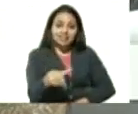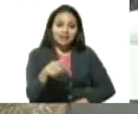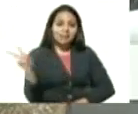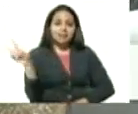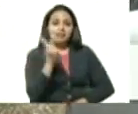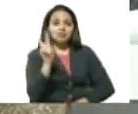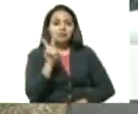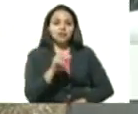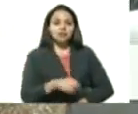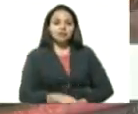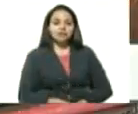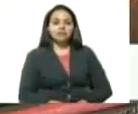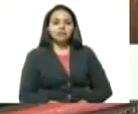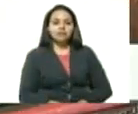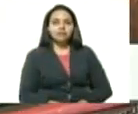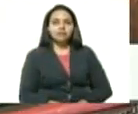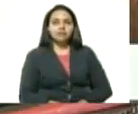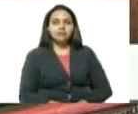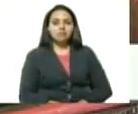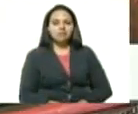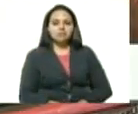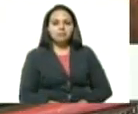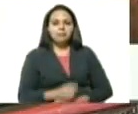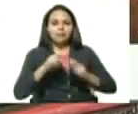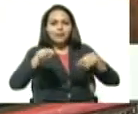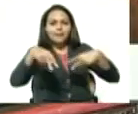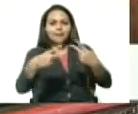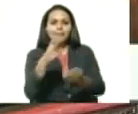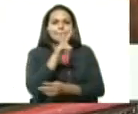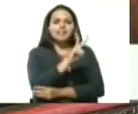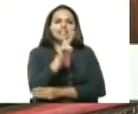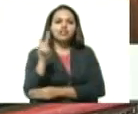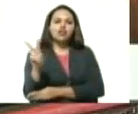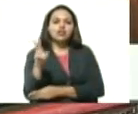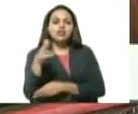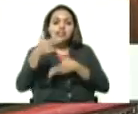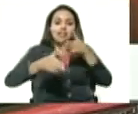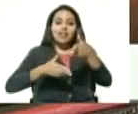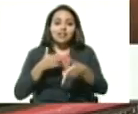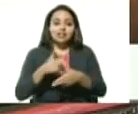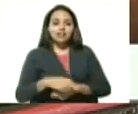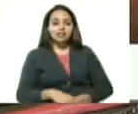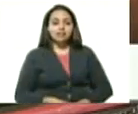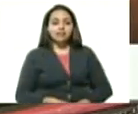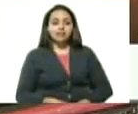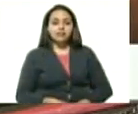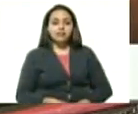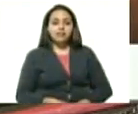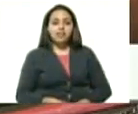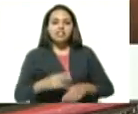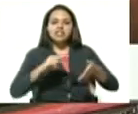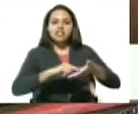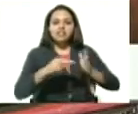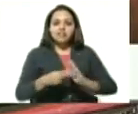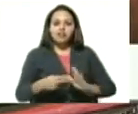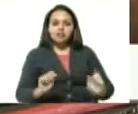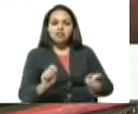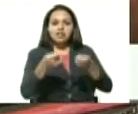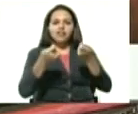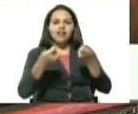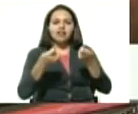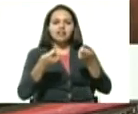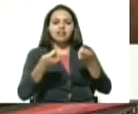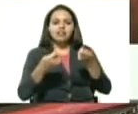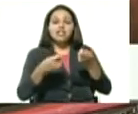Venezuela. Recuperar 22 trenes, presidente, representa el costo de un tren nuevo,